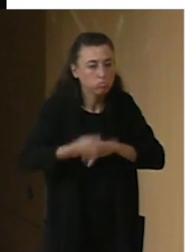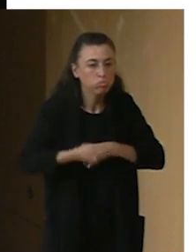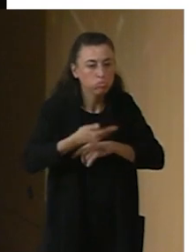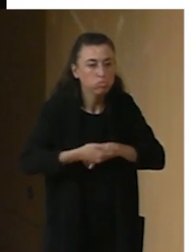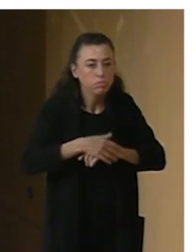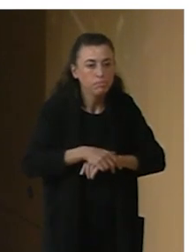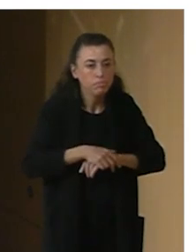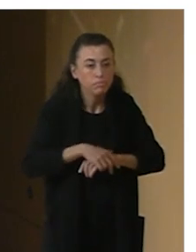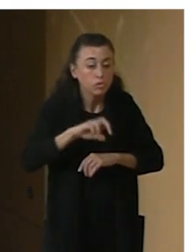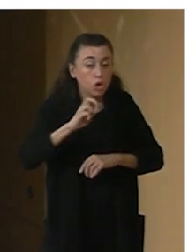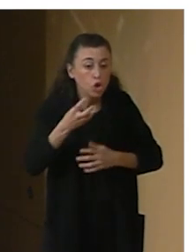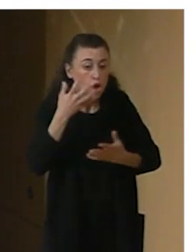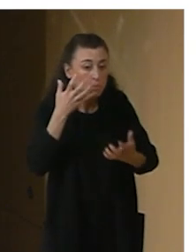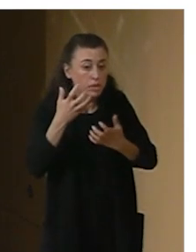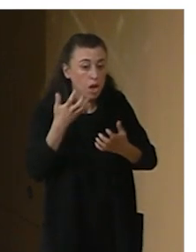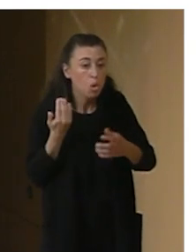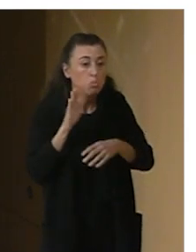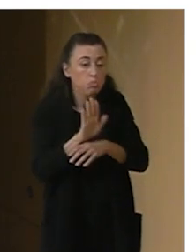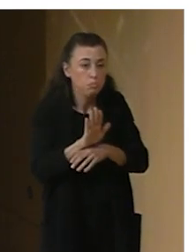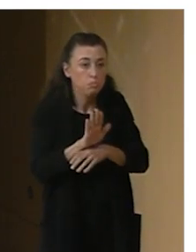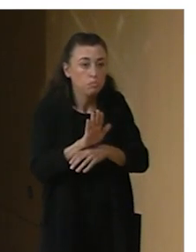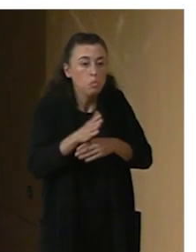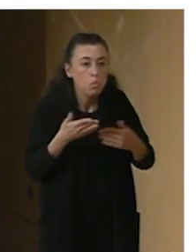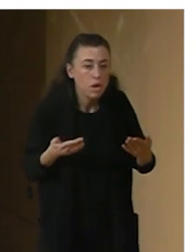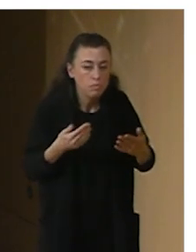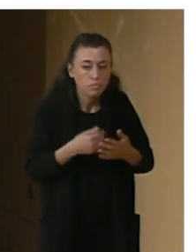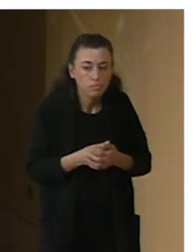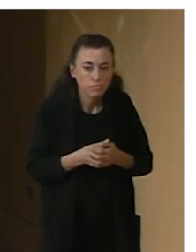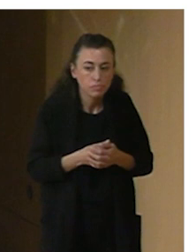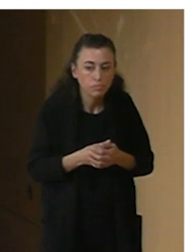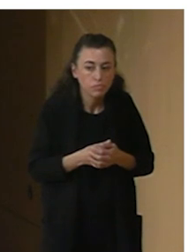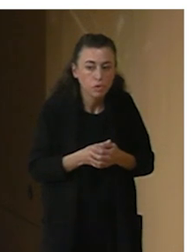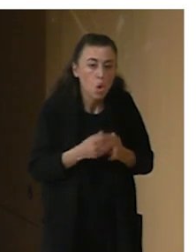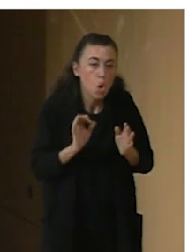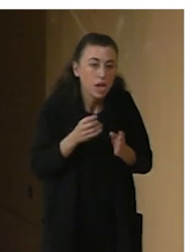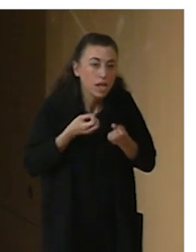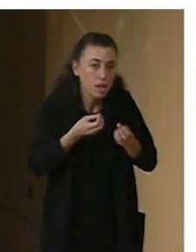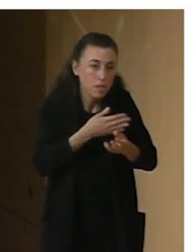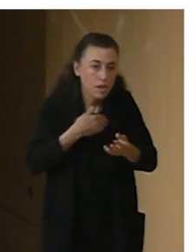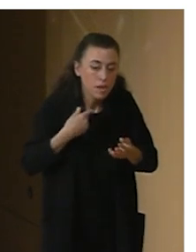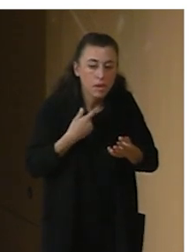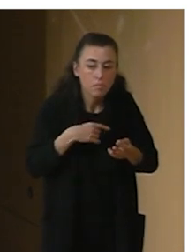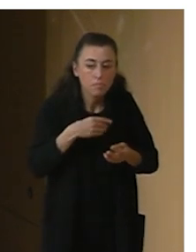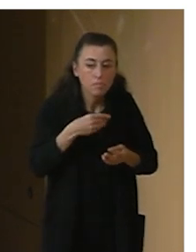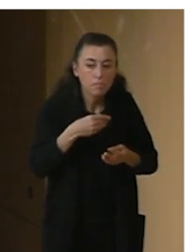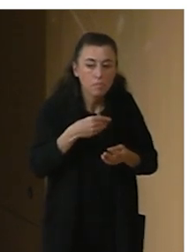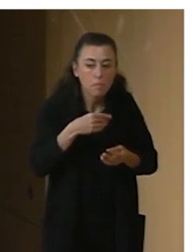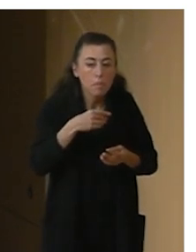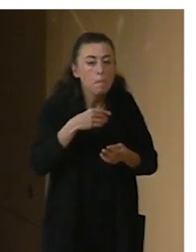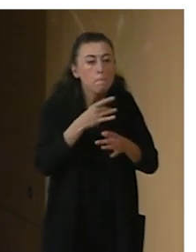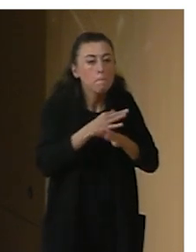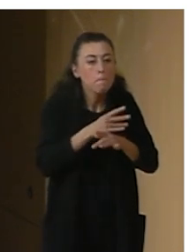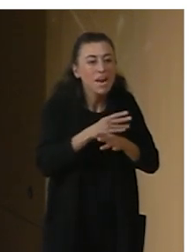Otro de los espectáculos que os traemos, o los que nos gustaría comentar, es Playful Tiger, de una compañía